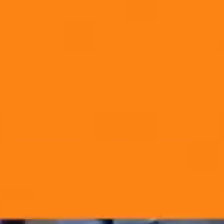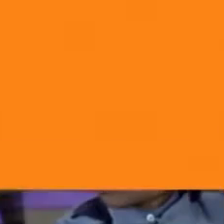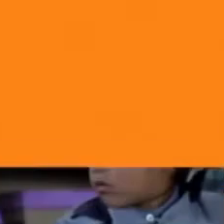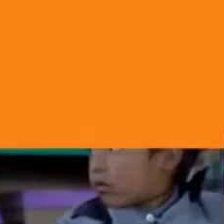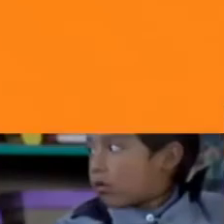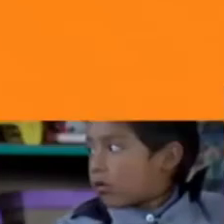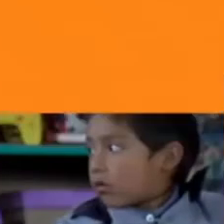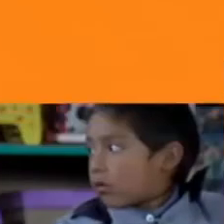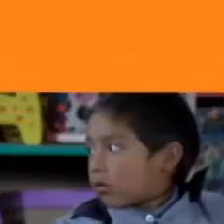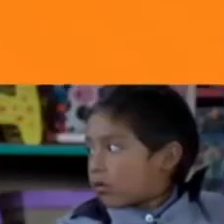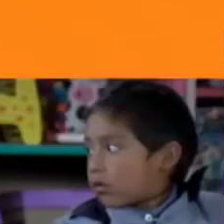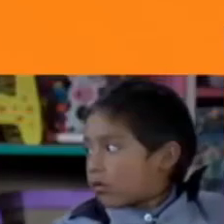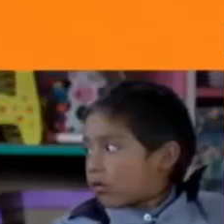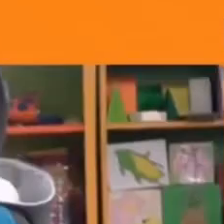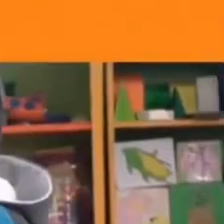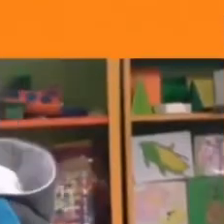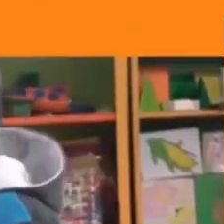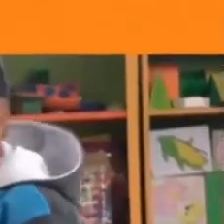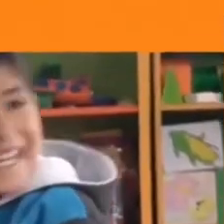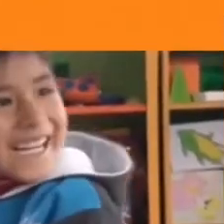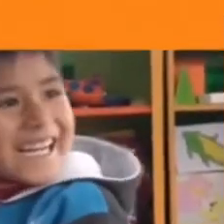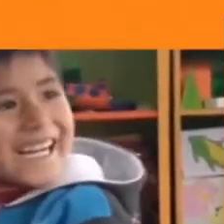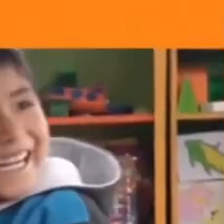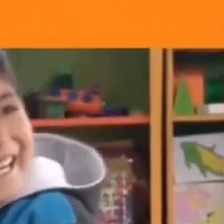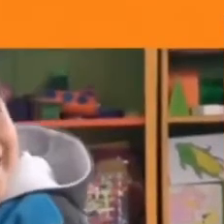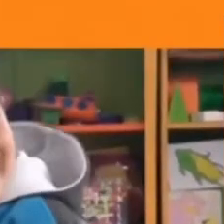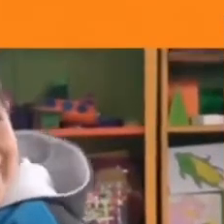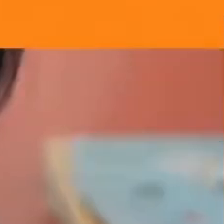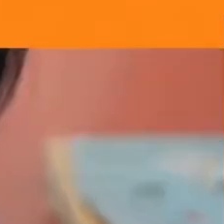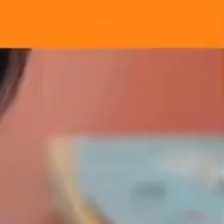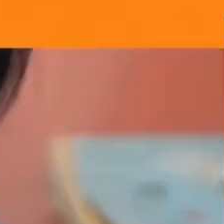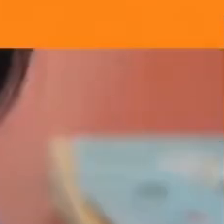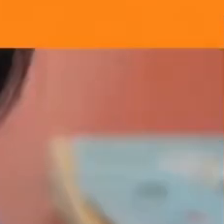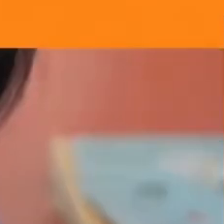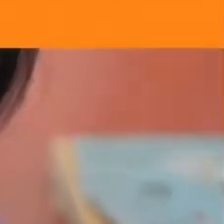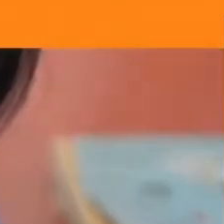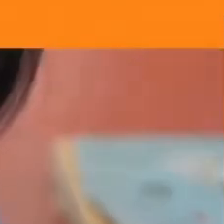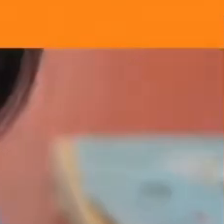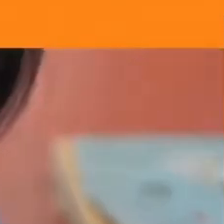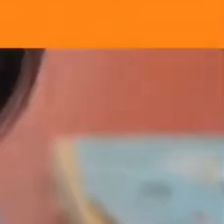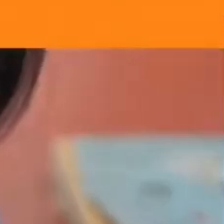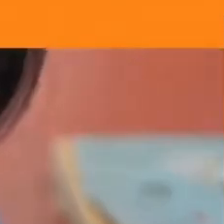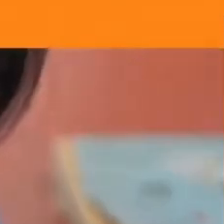Estamos viendo Aprendo en Casa Secundaria.